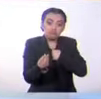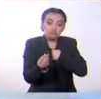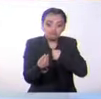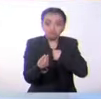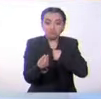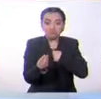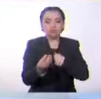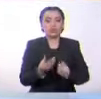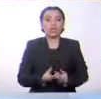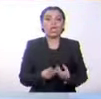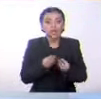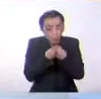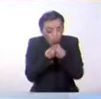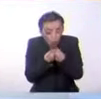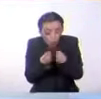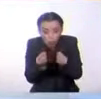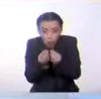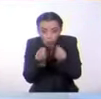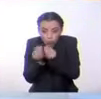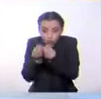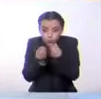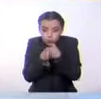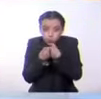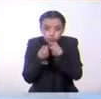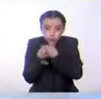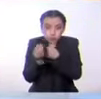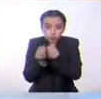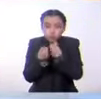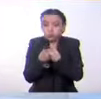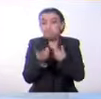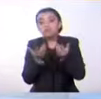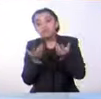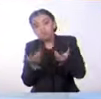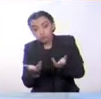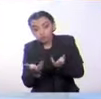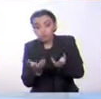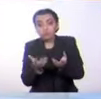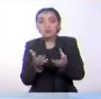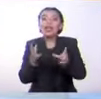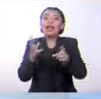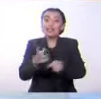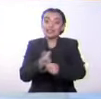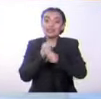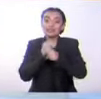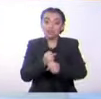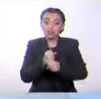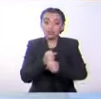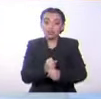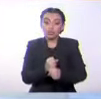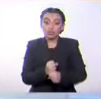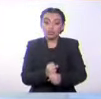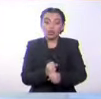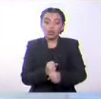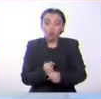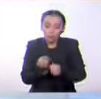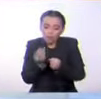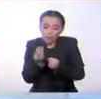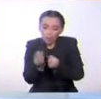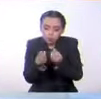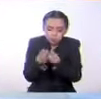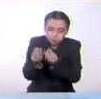de huevos que ponen estas especies, de alguna manera garantizan que por lo menos una parte de ellas